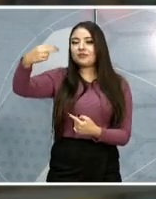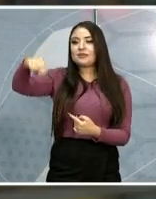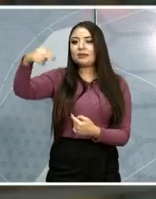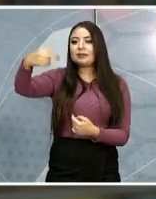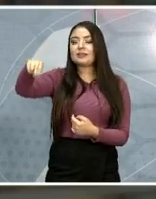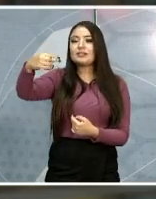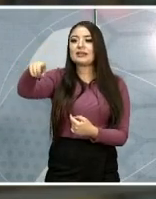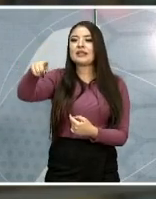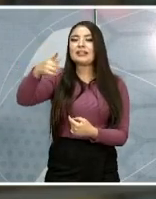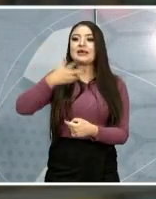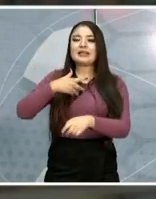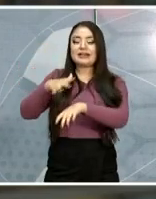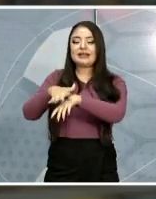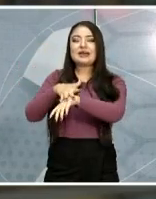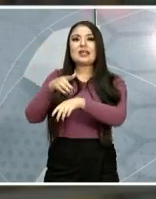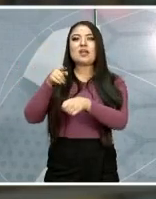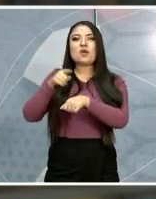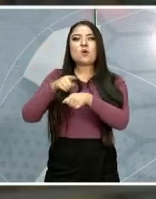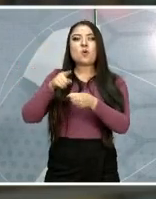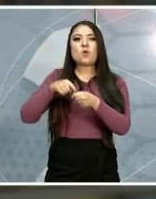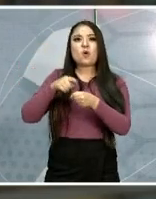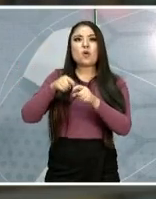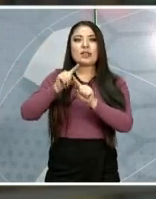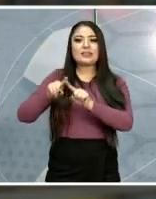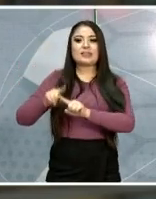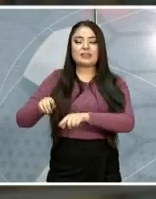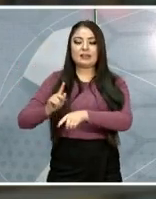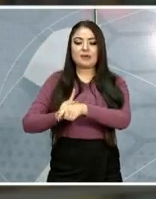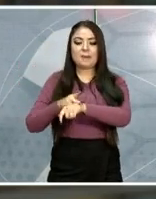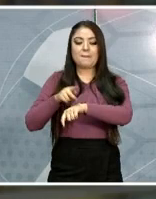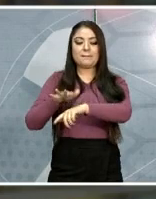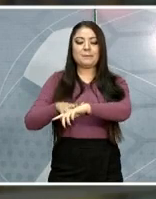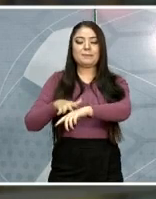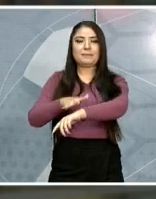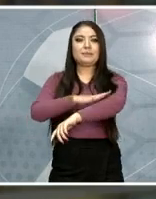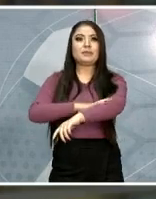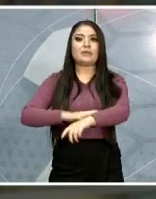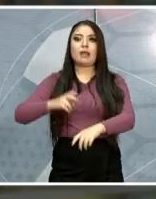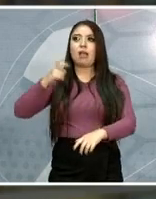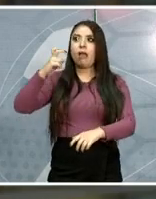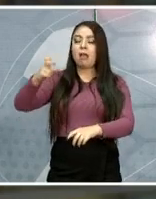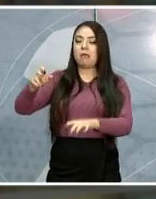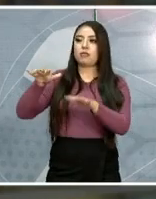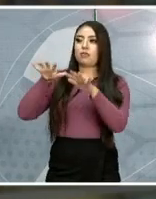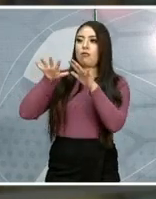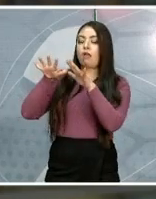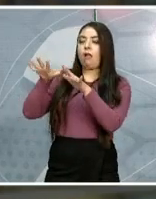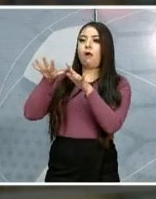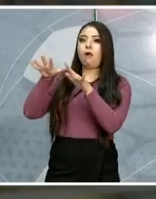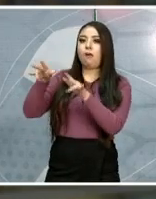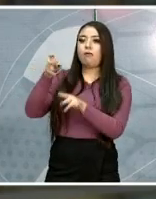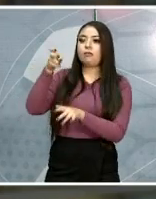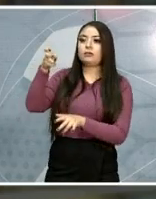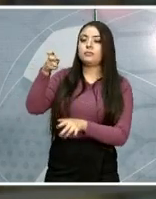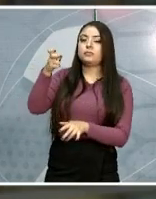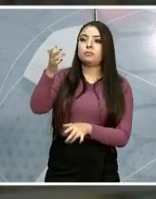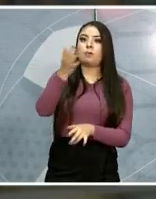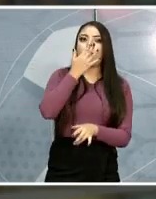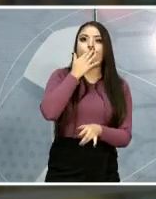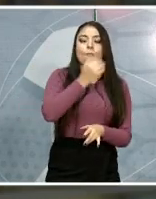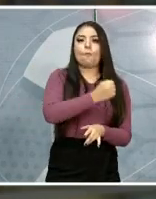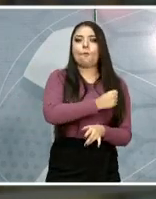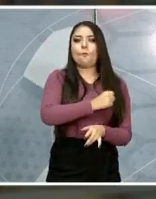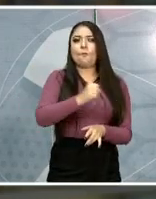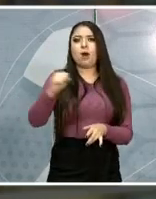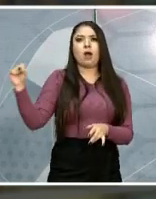que ha tenido una carrera impresionante que ha sido imagen de grandes marcas, o los